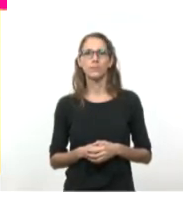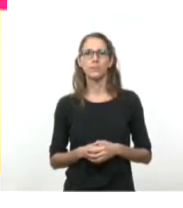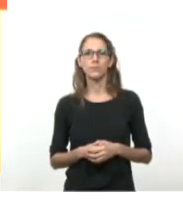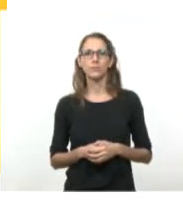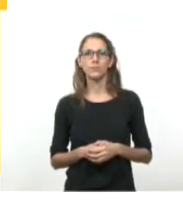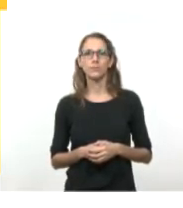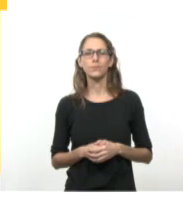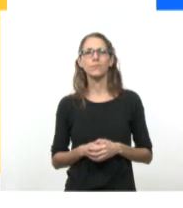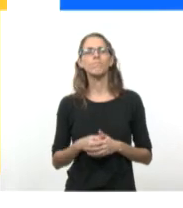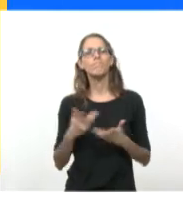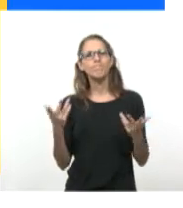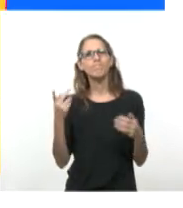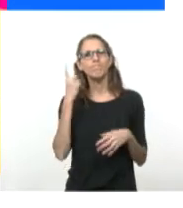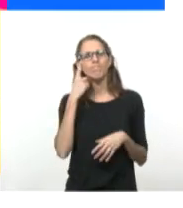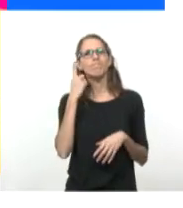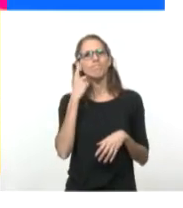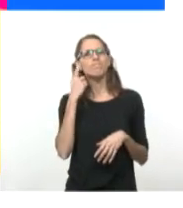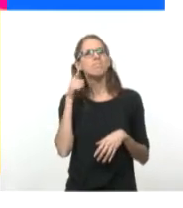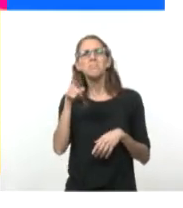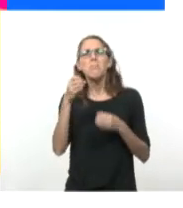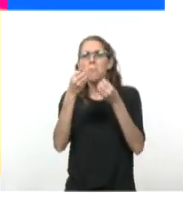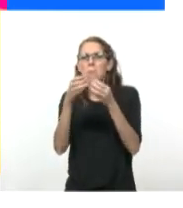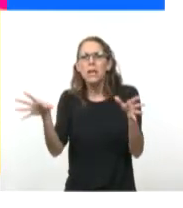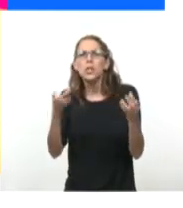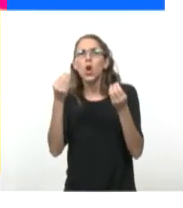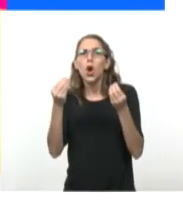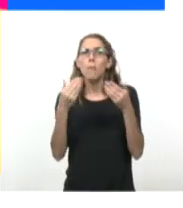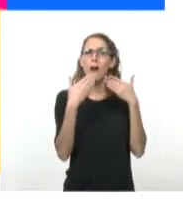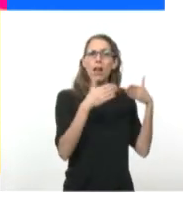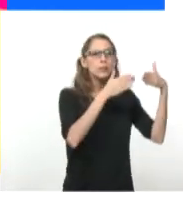Y pensar que todo empezó con un naufragio.